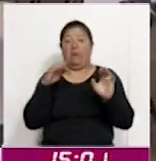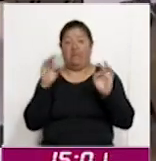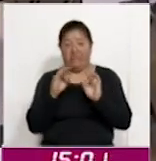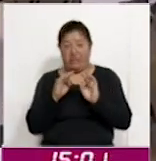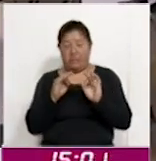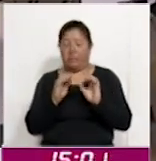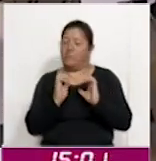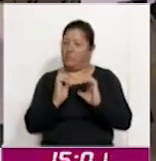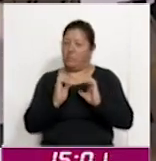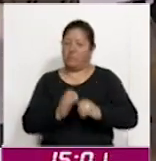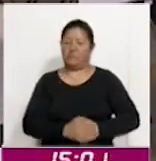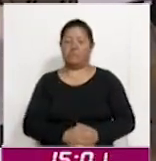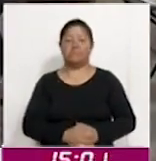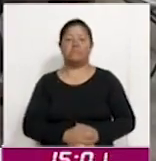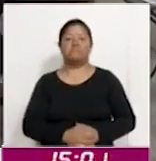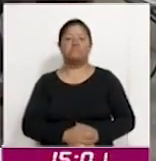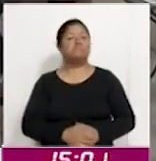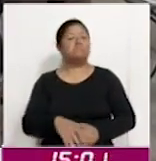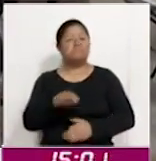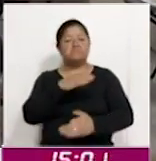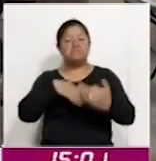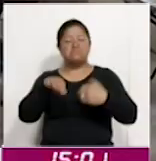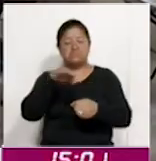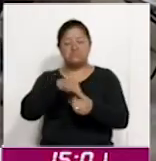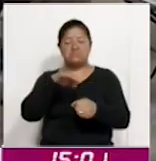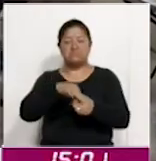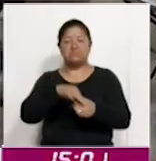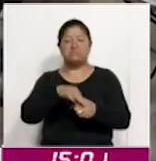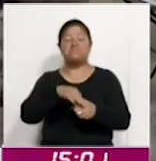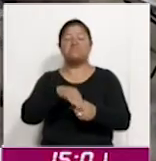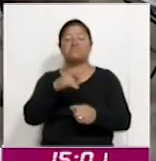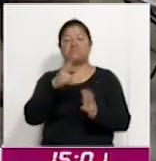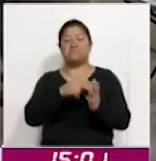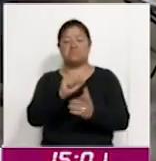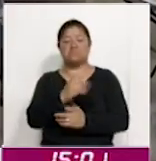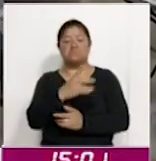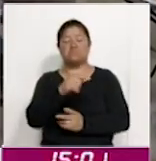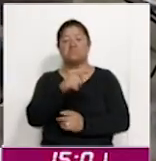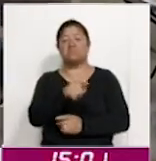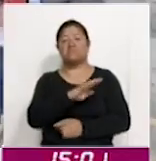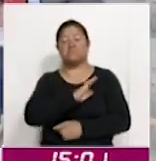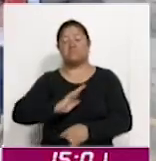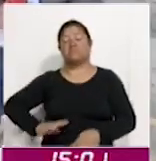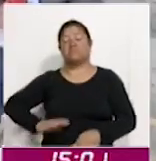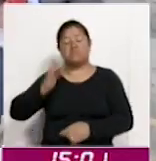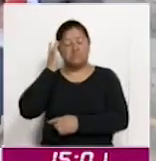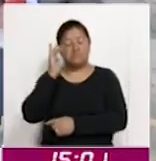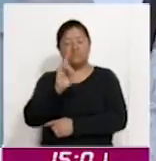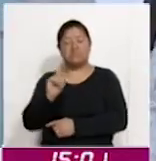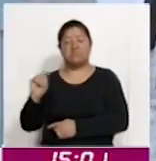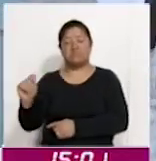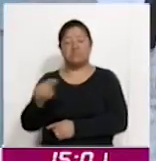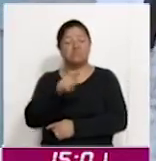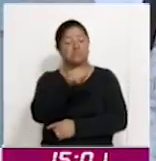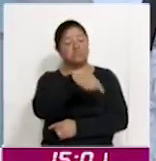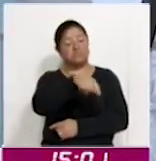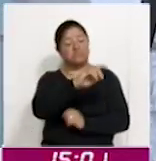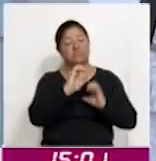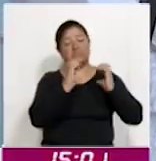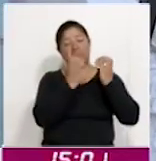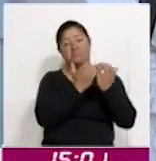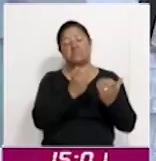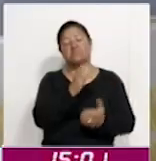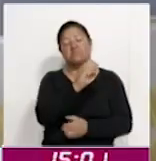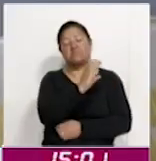Sin contratiempo, se realizó la Jornada Electoral Extraordinaria 2024 en el municipio de San Lucas Tecopilco y la comunidad de